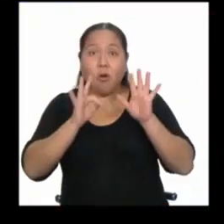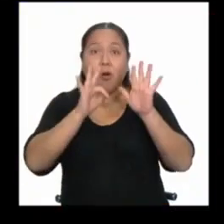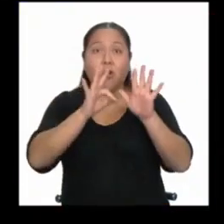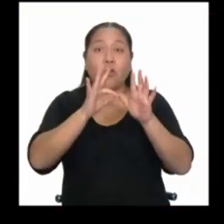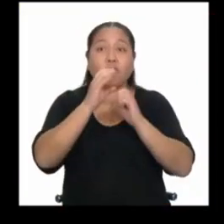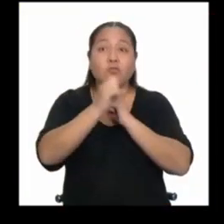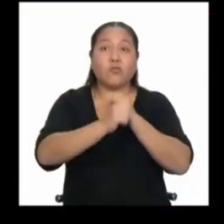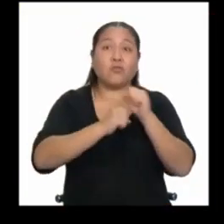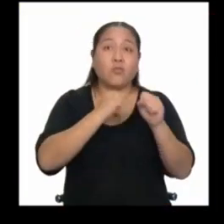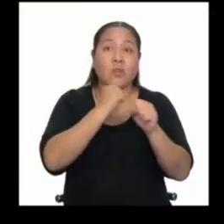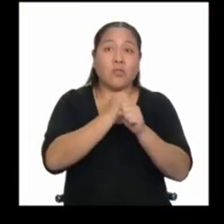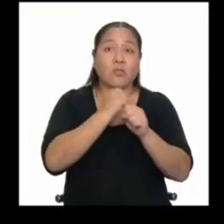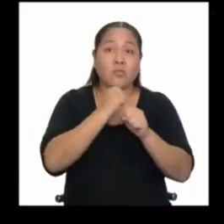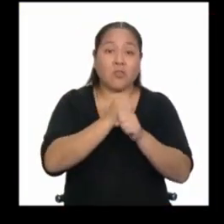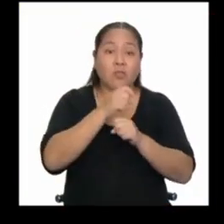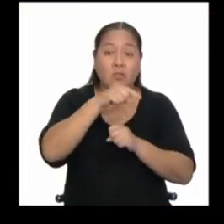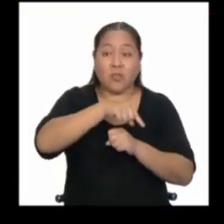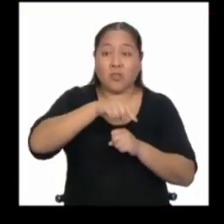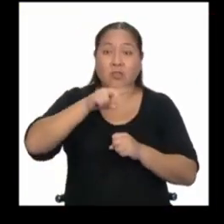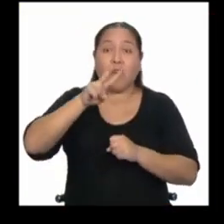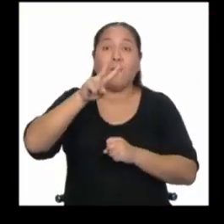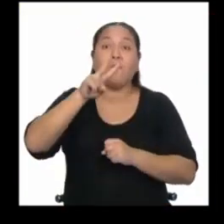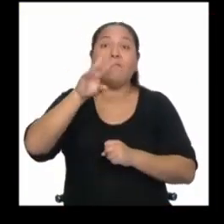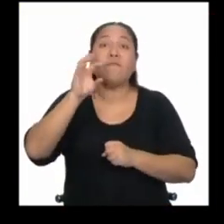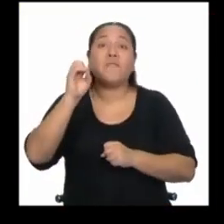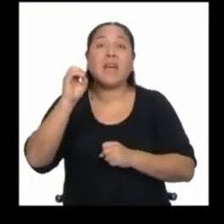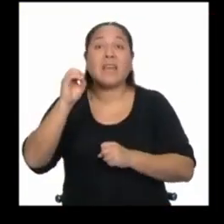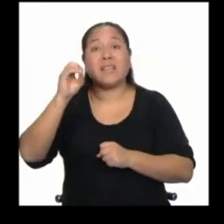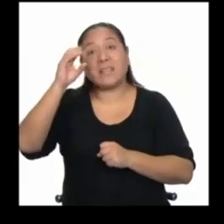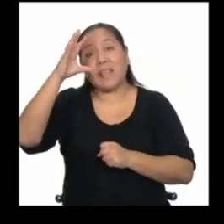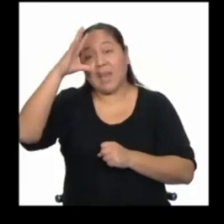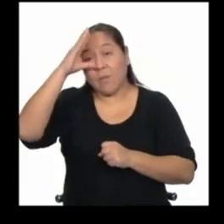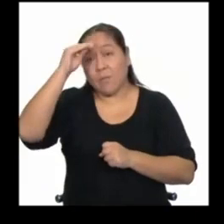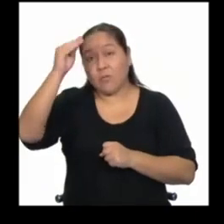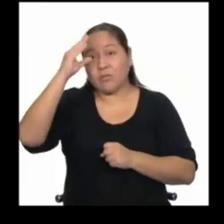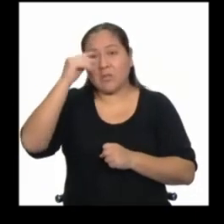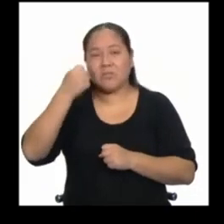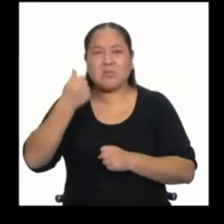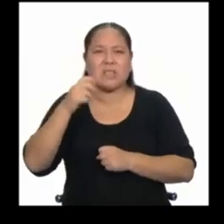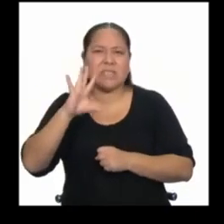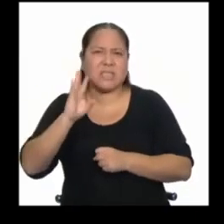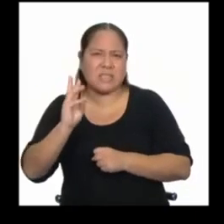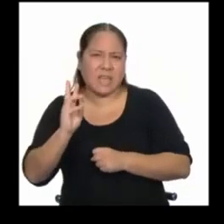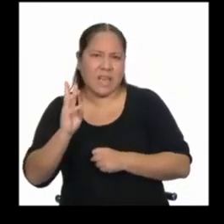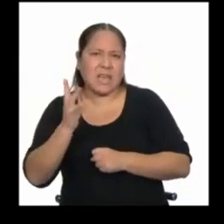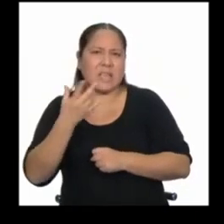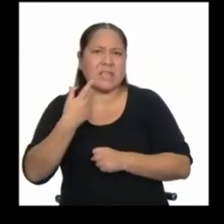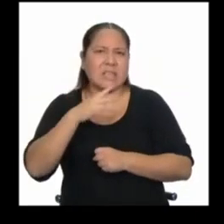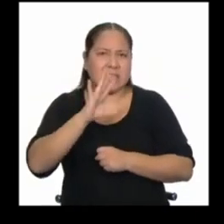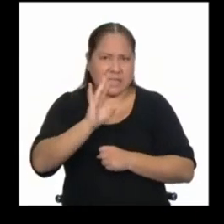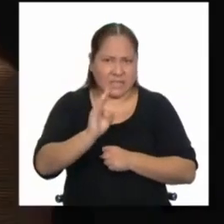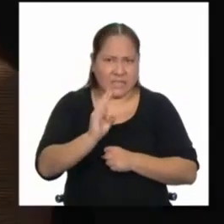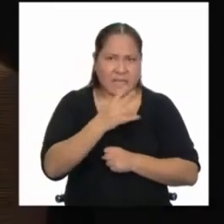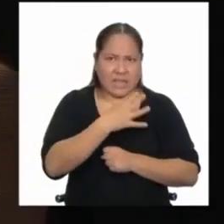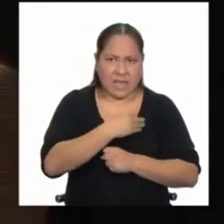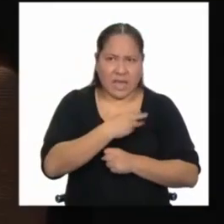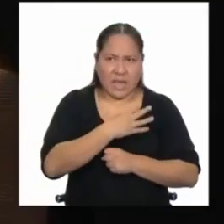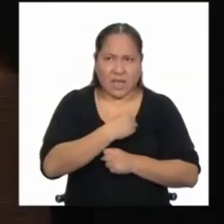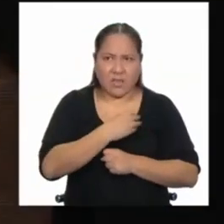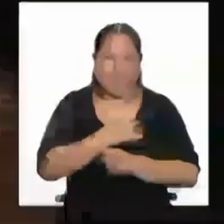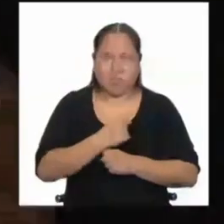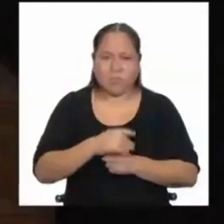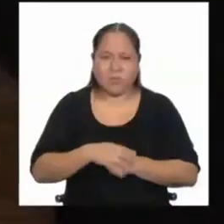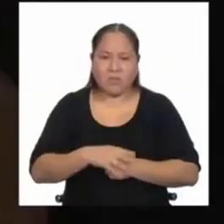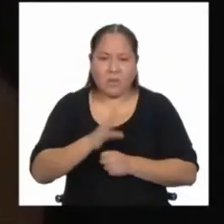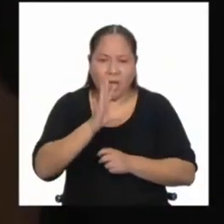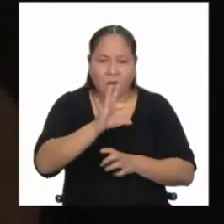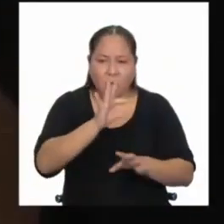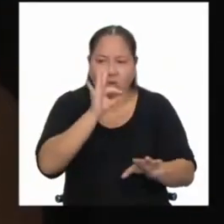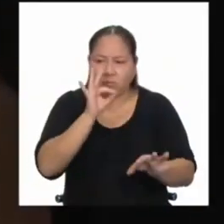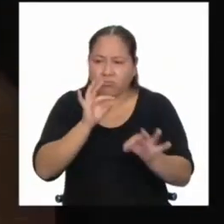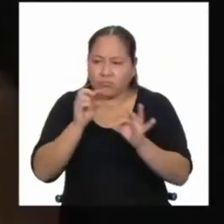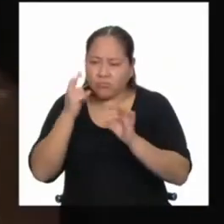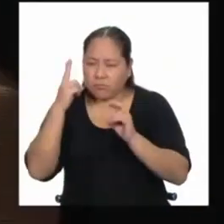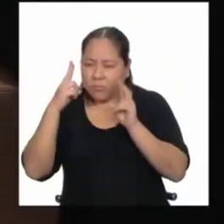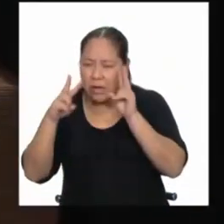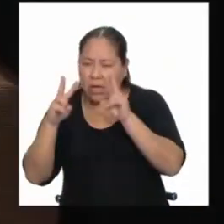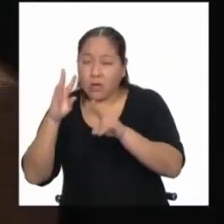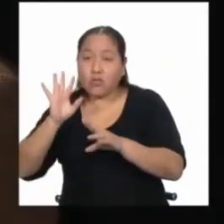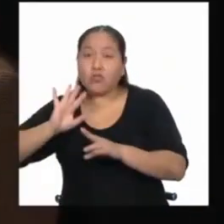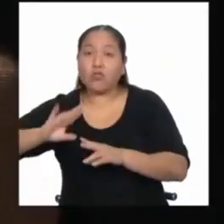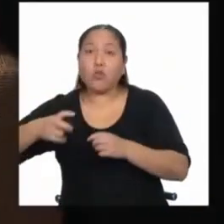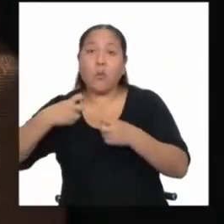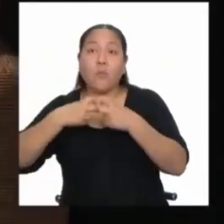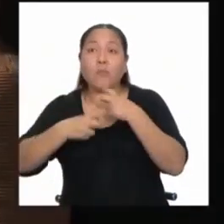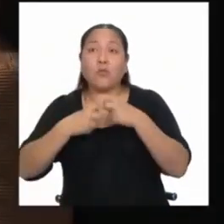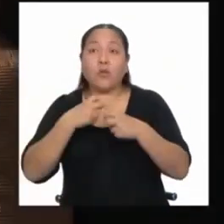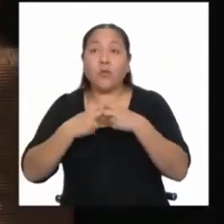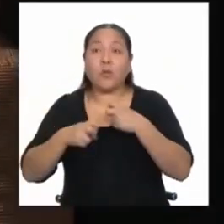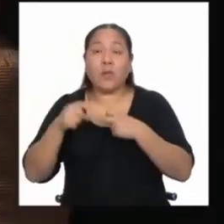con estos primeros 20 chicos, que en realidad eran chicos de 16, 17 años, era ir encontrando los problemas también en ellos, y esos